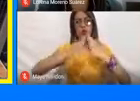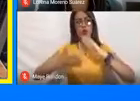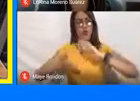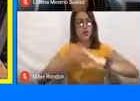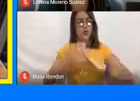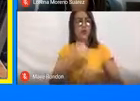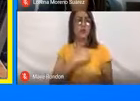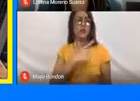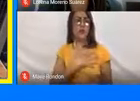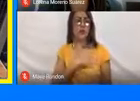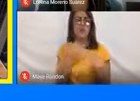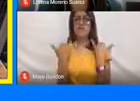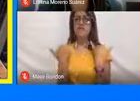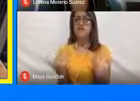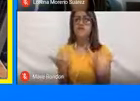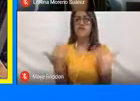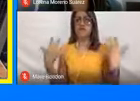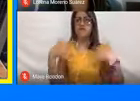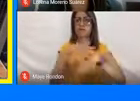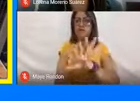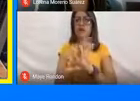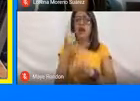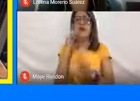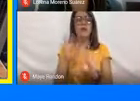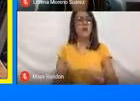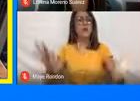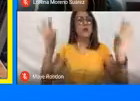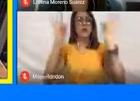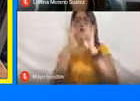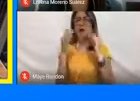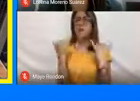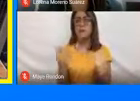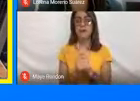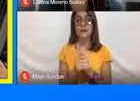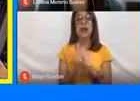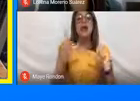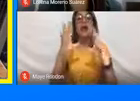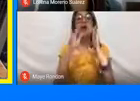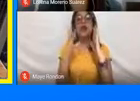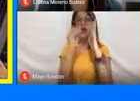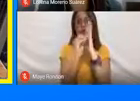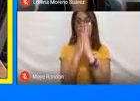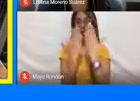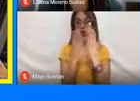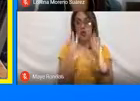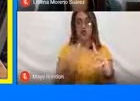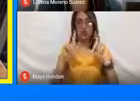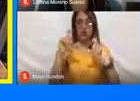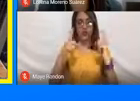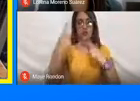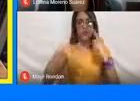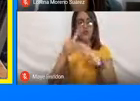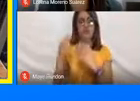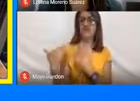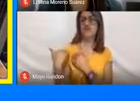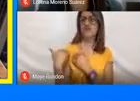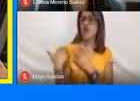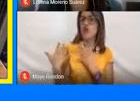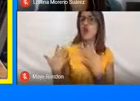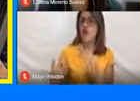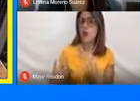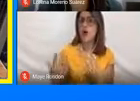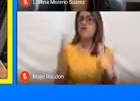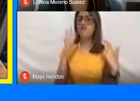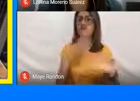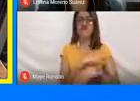oportunidades que tiene la reactivación del sector. Estudiamos sobre el código antiguo del turismo y el turismo responsable. Y nos